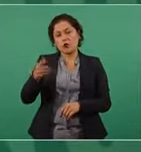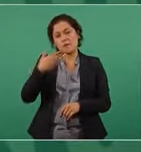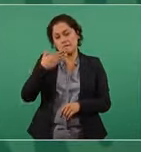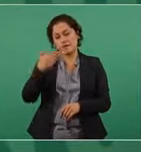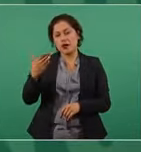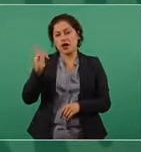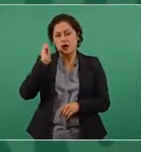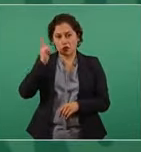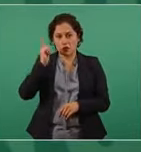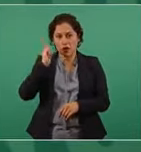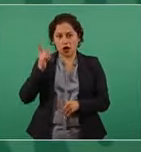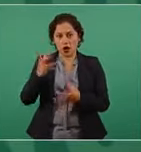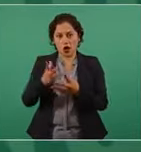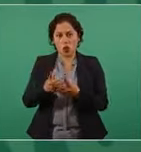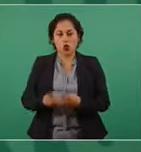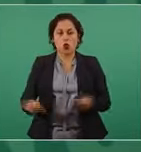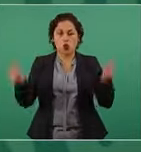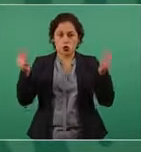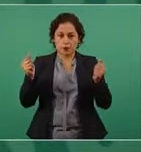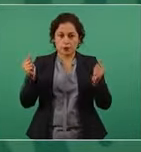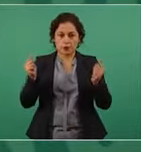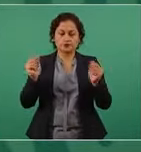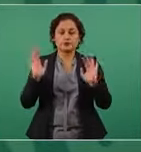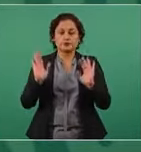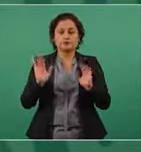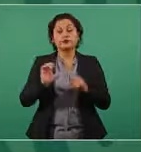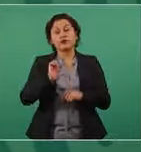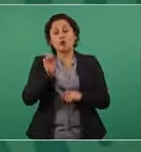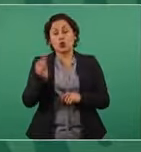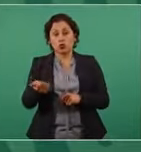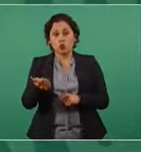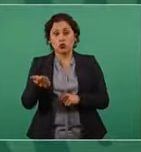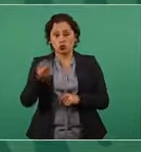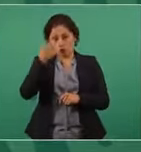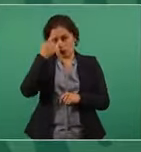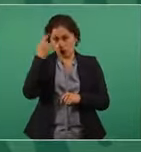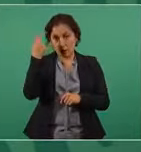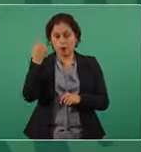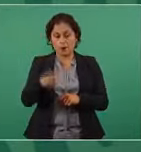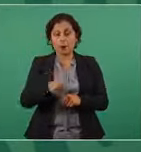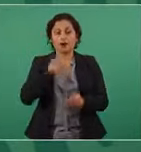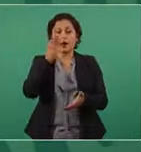y para ir a votar